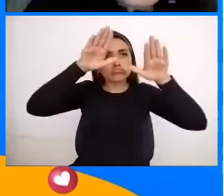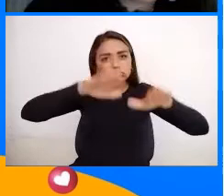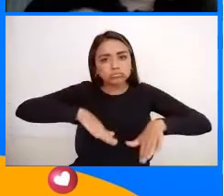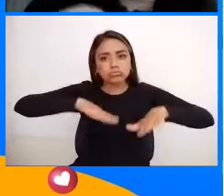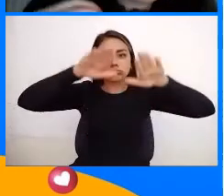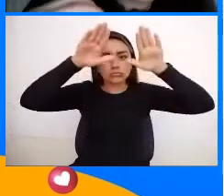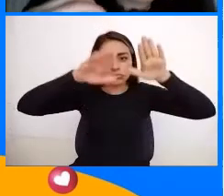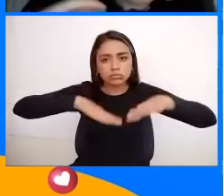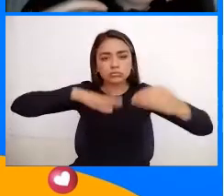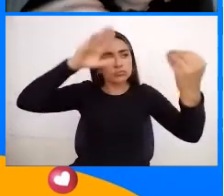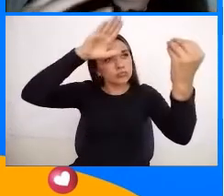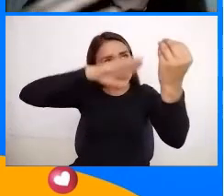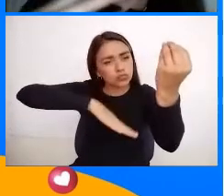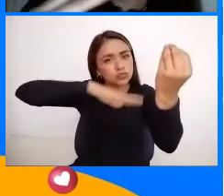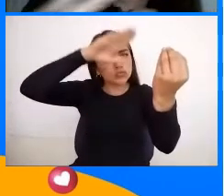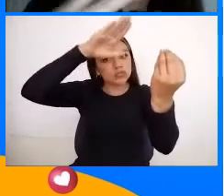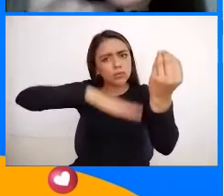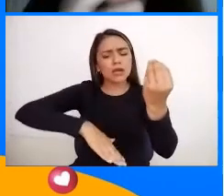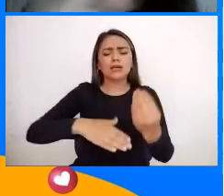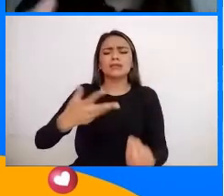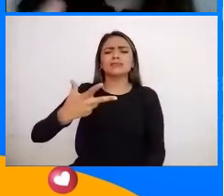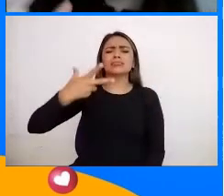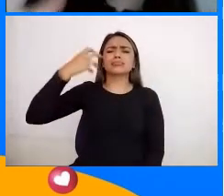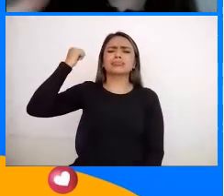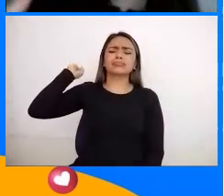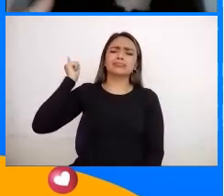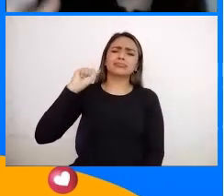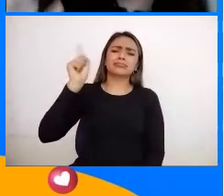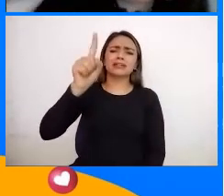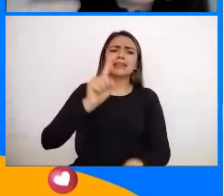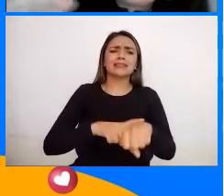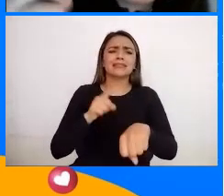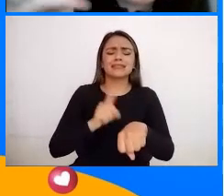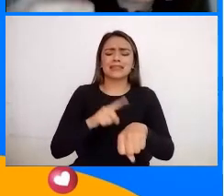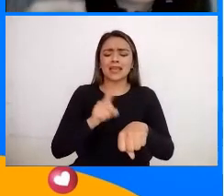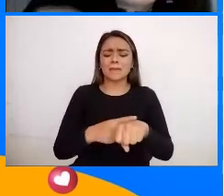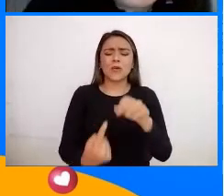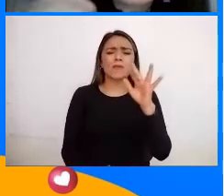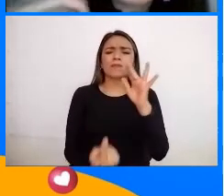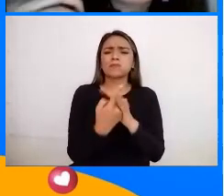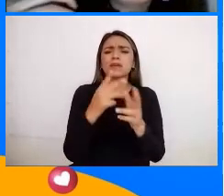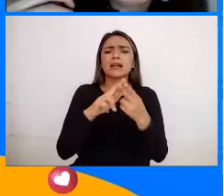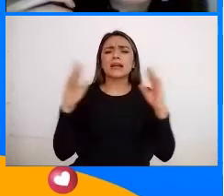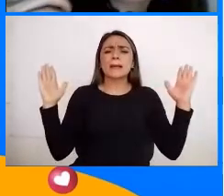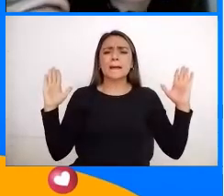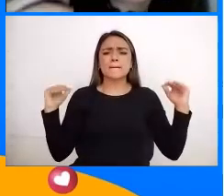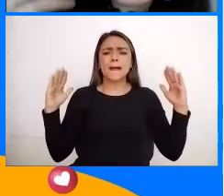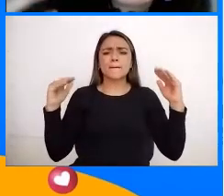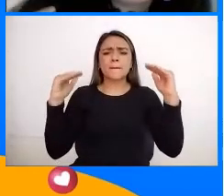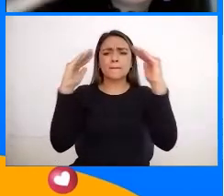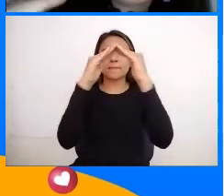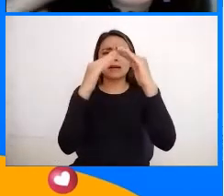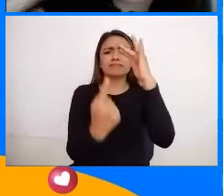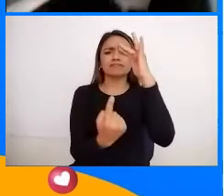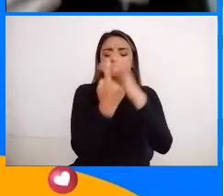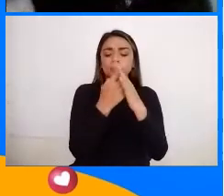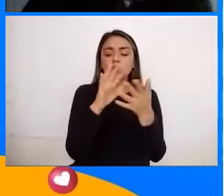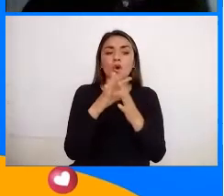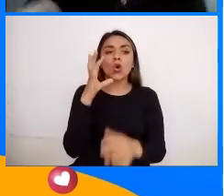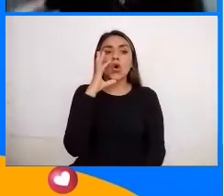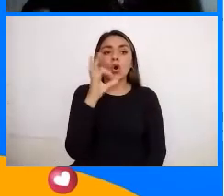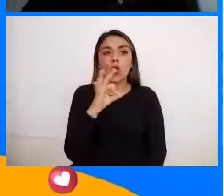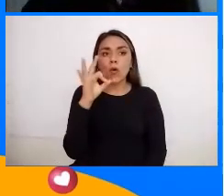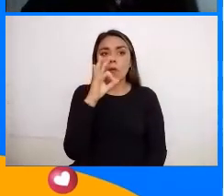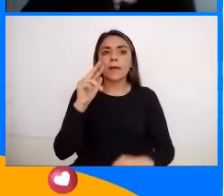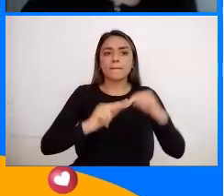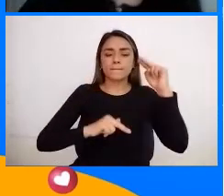Eso ha existido Desde muchos tiempos Desde los tiempos Que hicieron Las pirámides ¿Sí? Desde que el hombre Empezó a